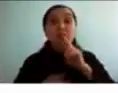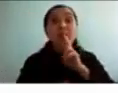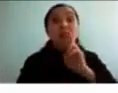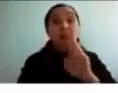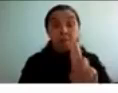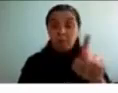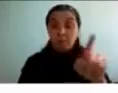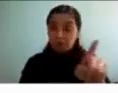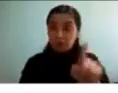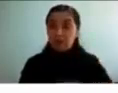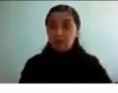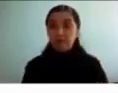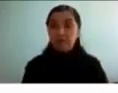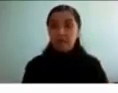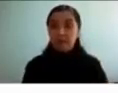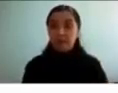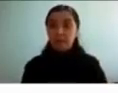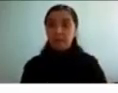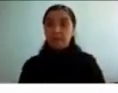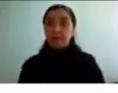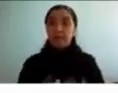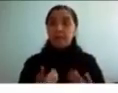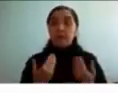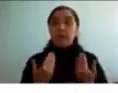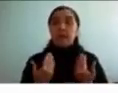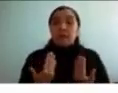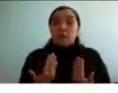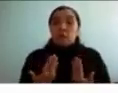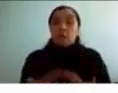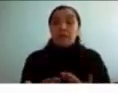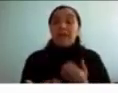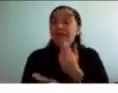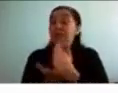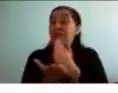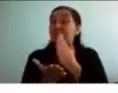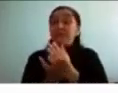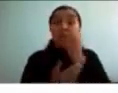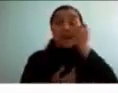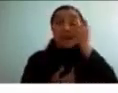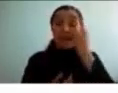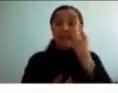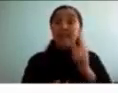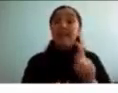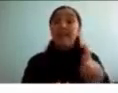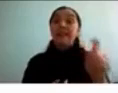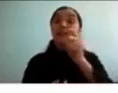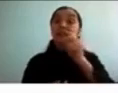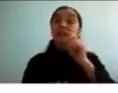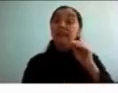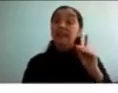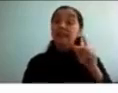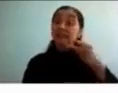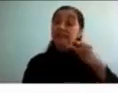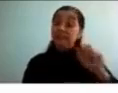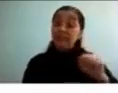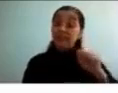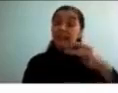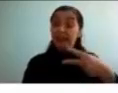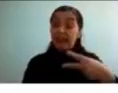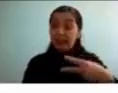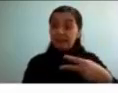Por lo tanto tenemos que entender que el TDAH no es tanto un trastorno de la atención sino un trastorno de la inhibición